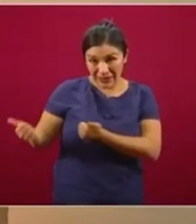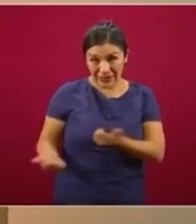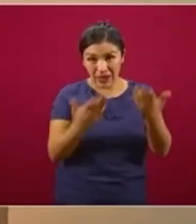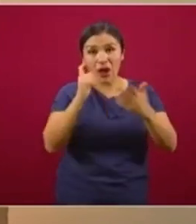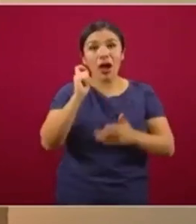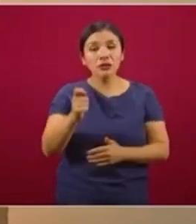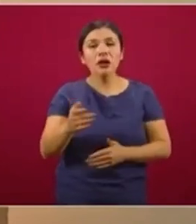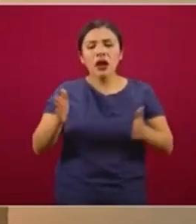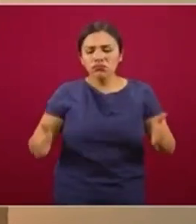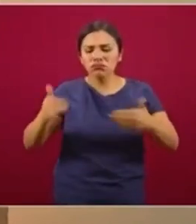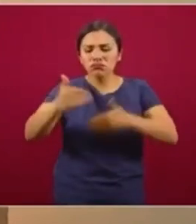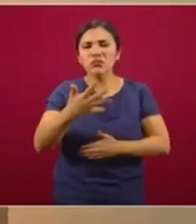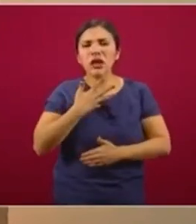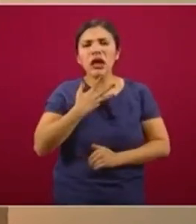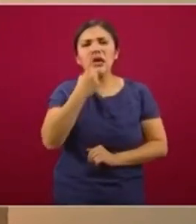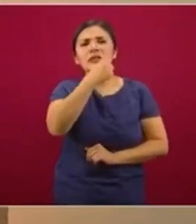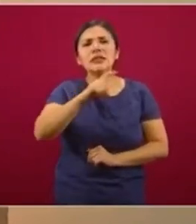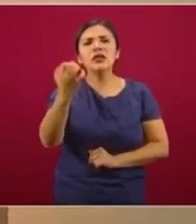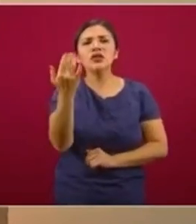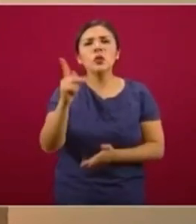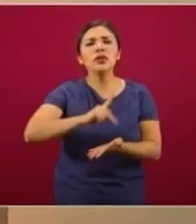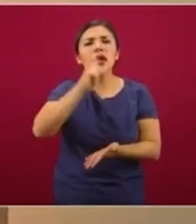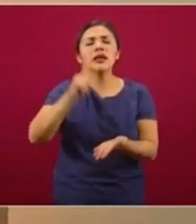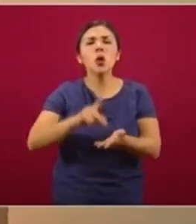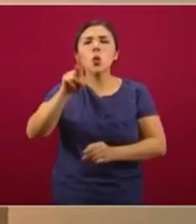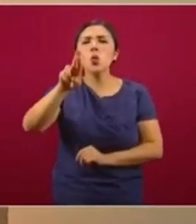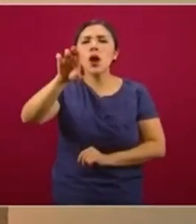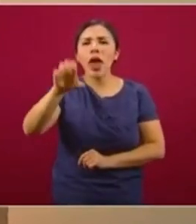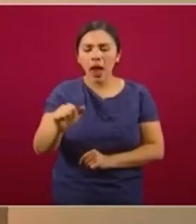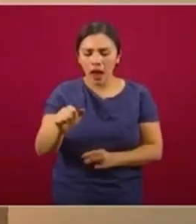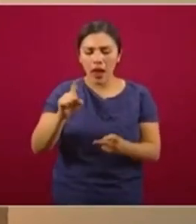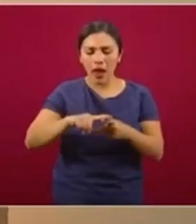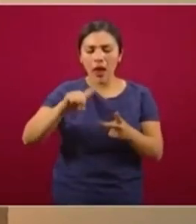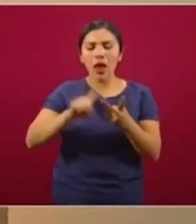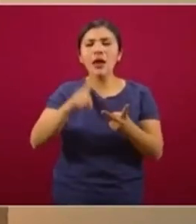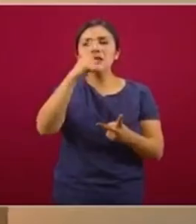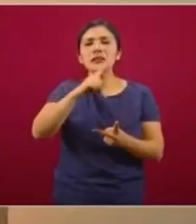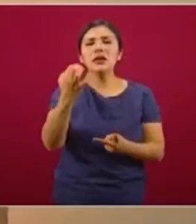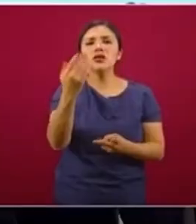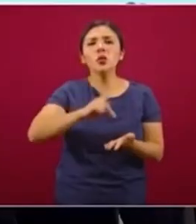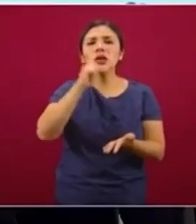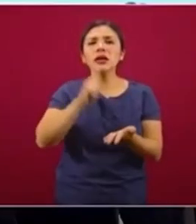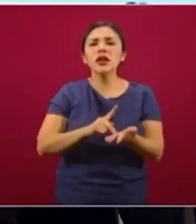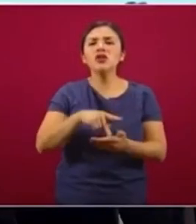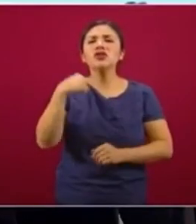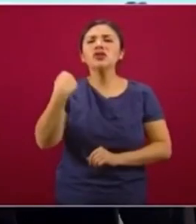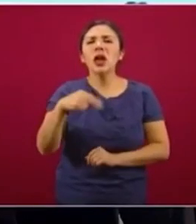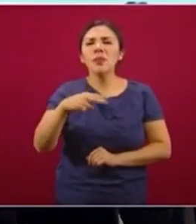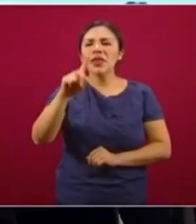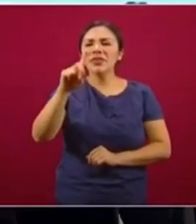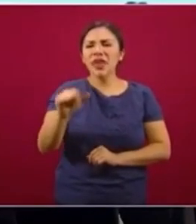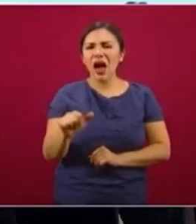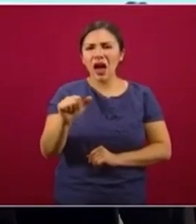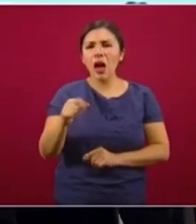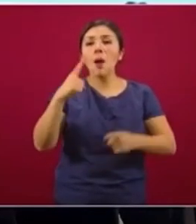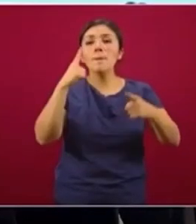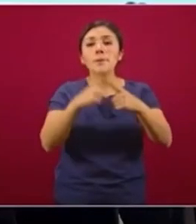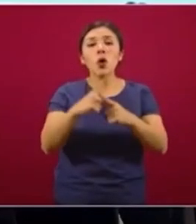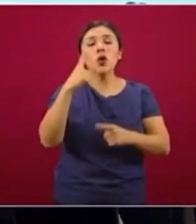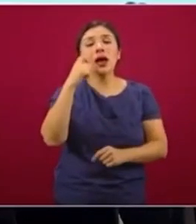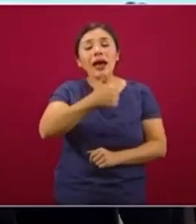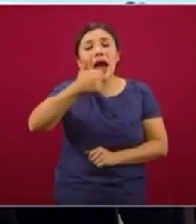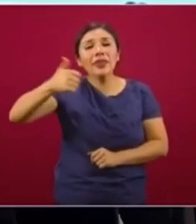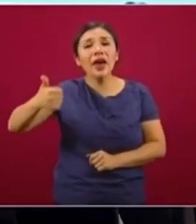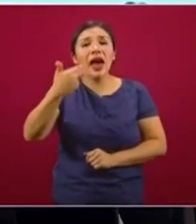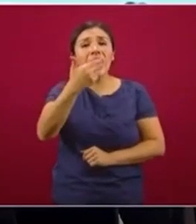es un paquete que tiene 150 kilos de urea y 150 kilos de lo que llamamos DAP por hectárea, de